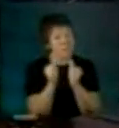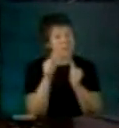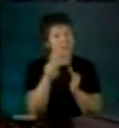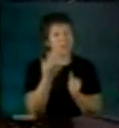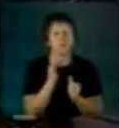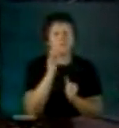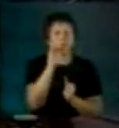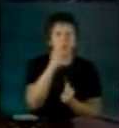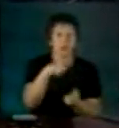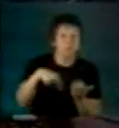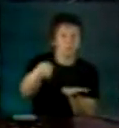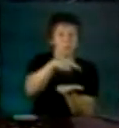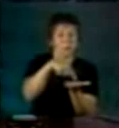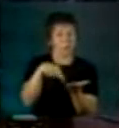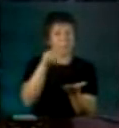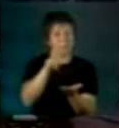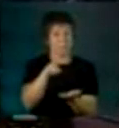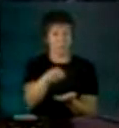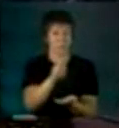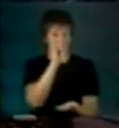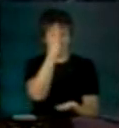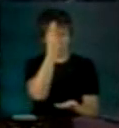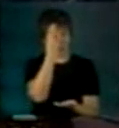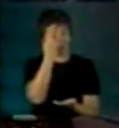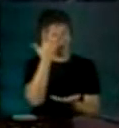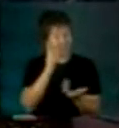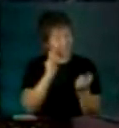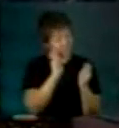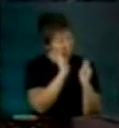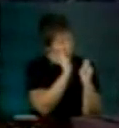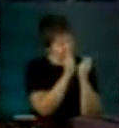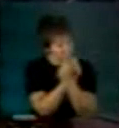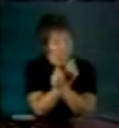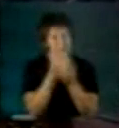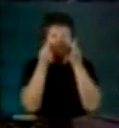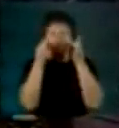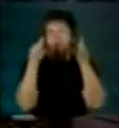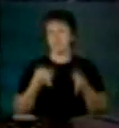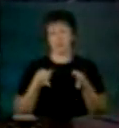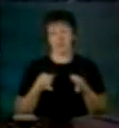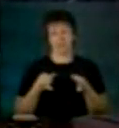Nosotros queremos transformaciones y avances de verdad